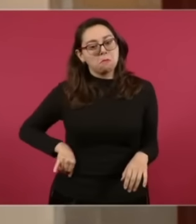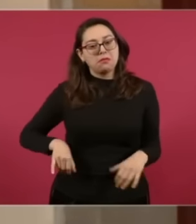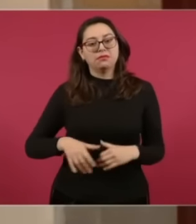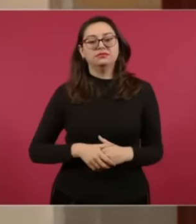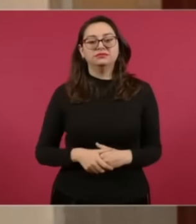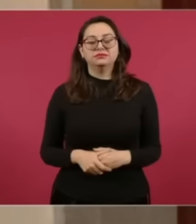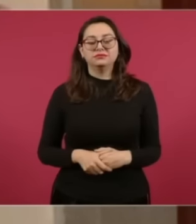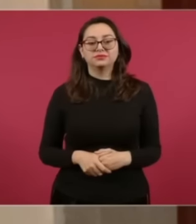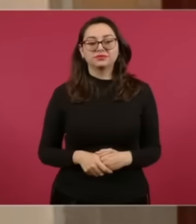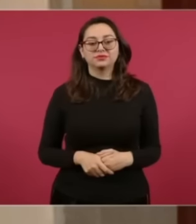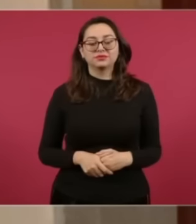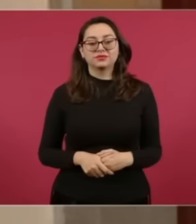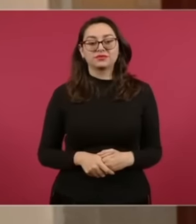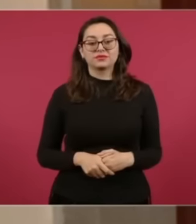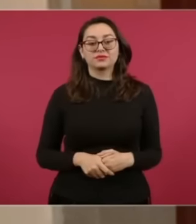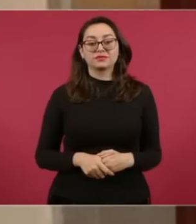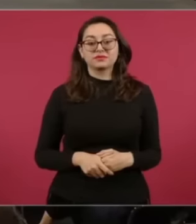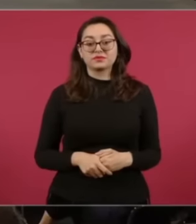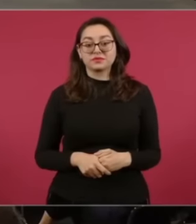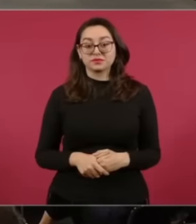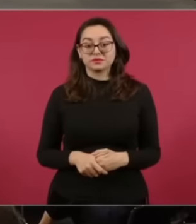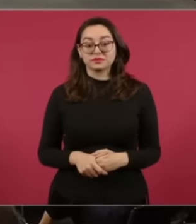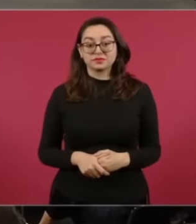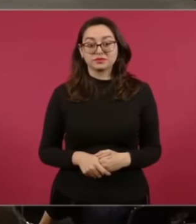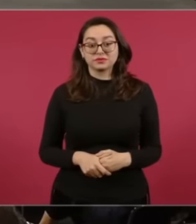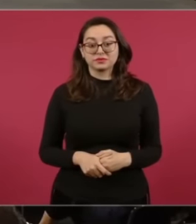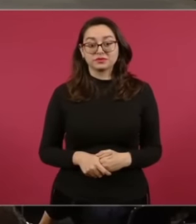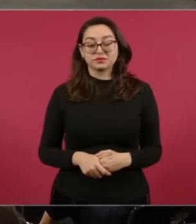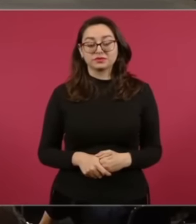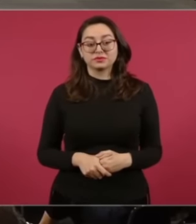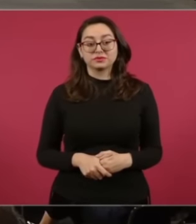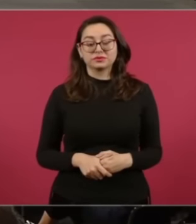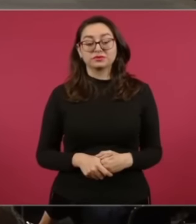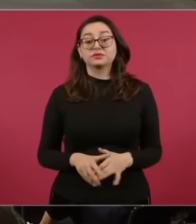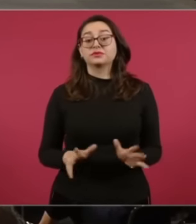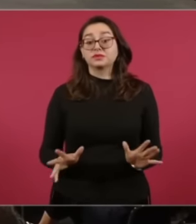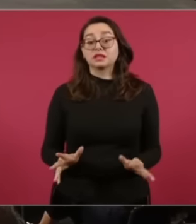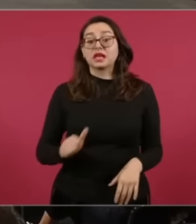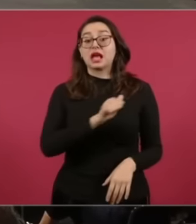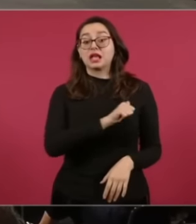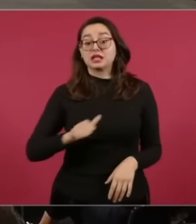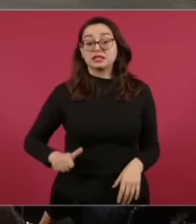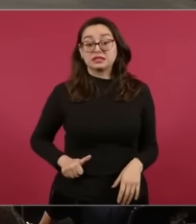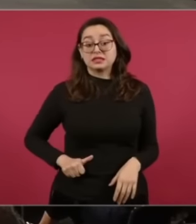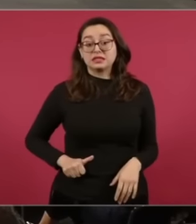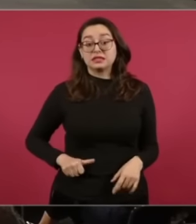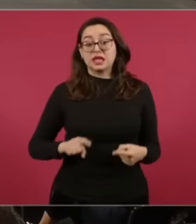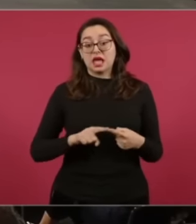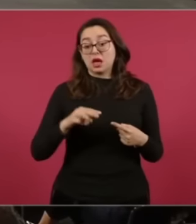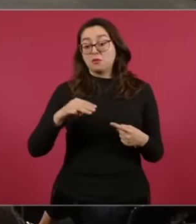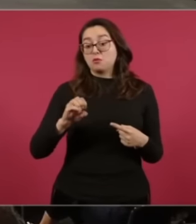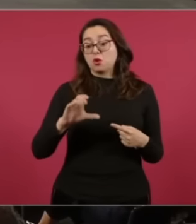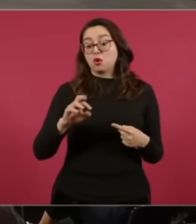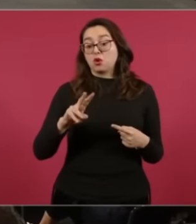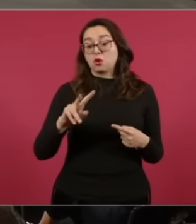Y Para El 24 Alcaldías Monclova General Cepeda